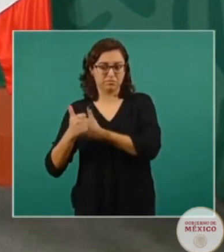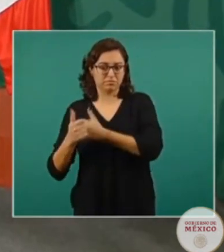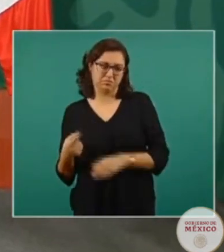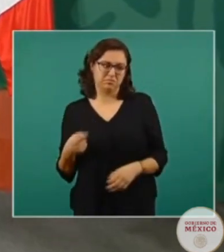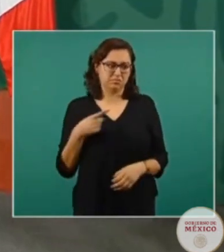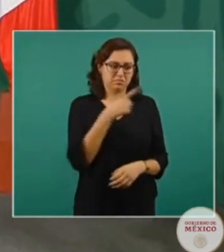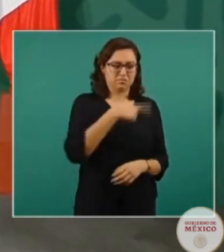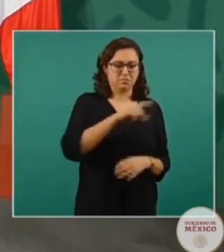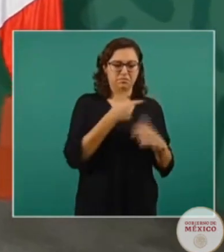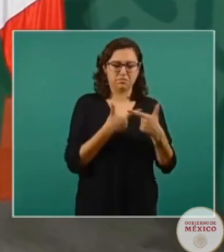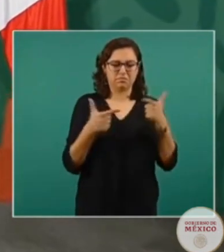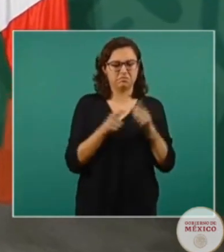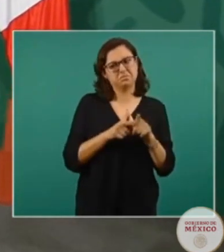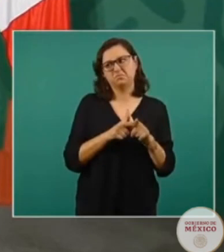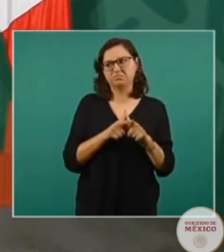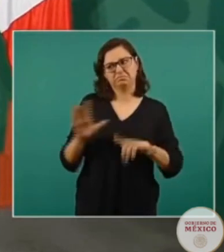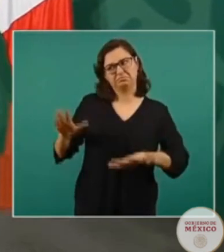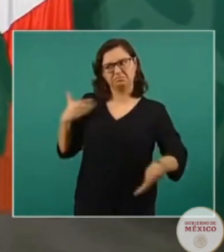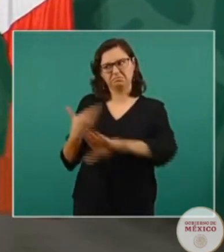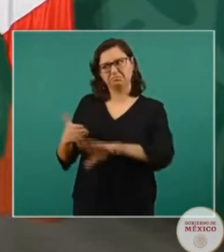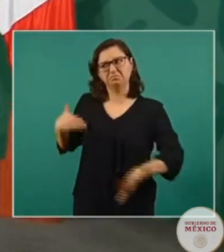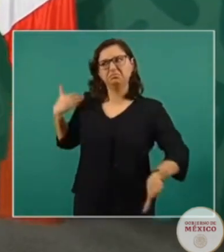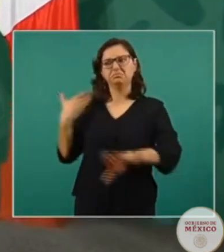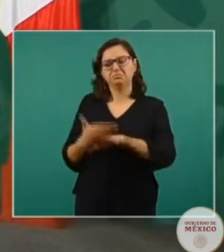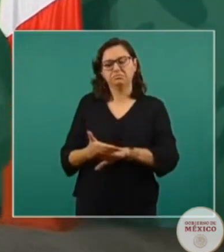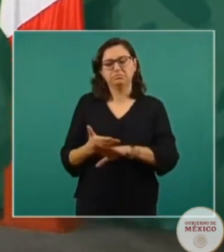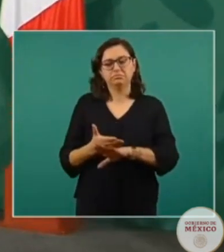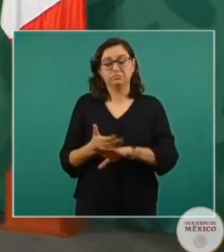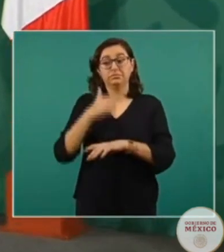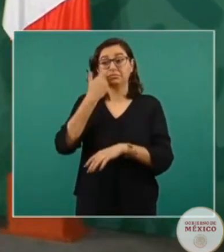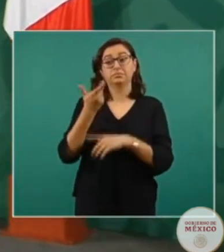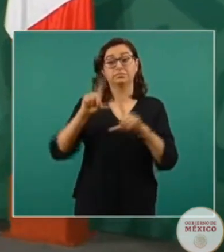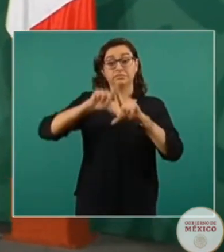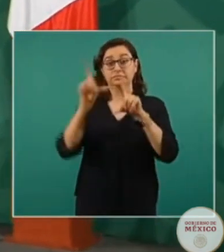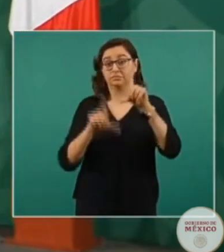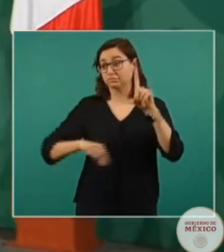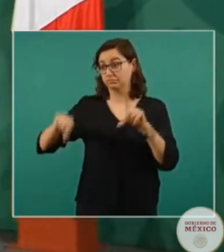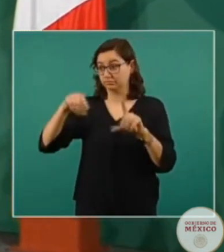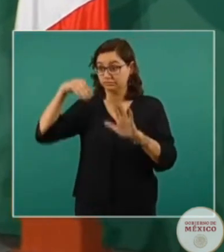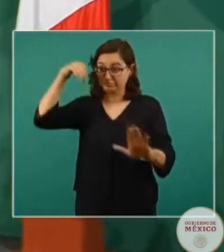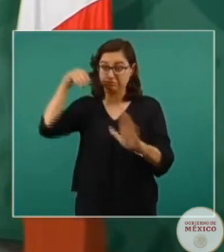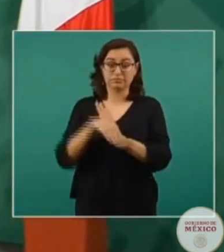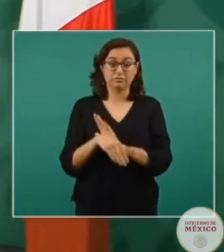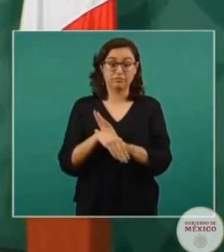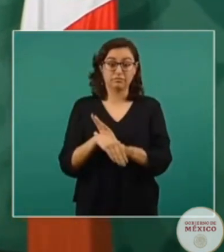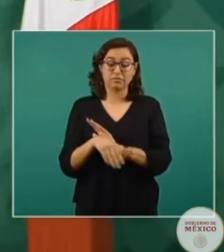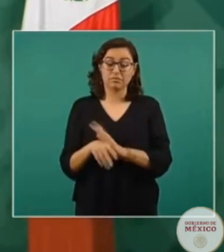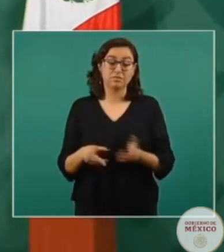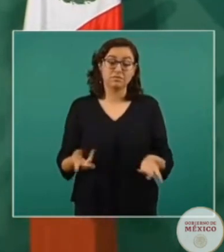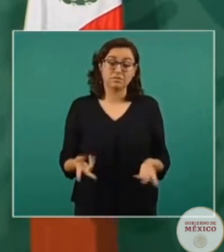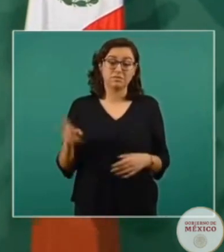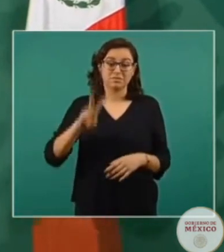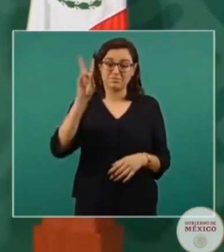inestabilidad. Sin duda es delincuencia